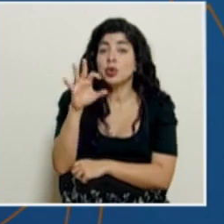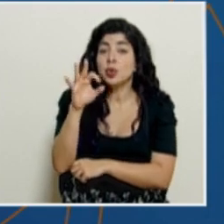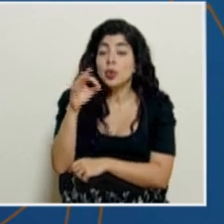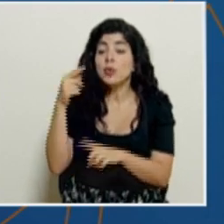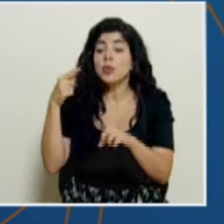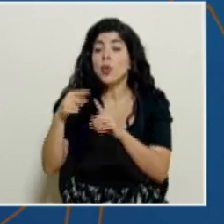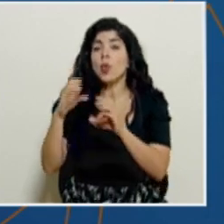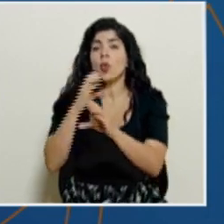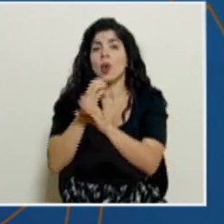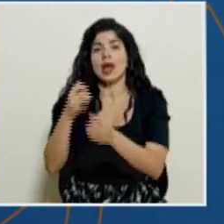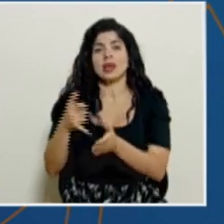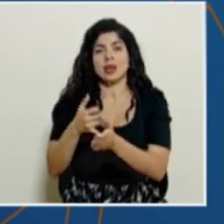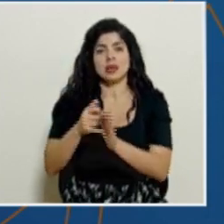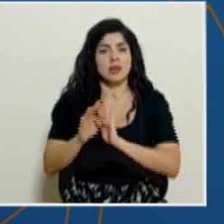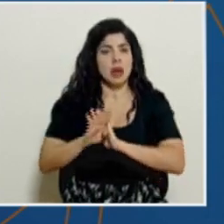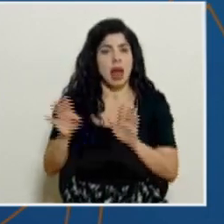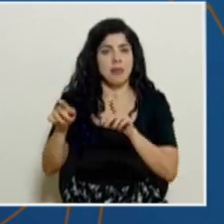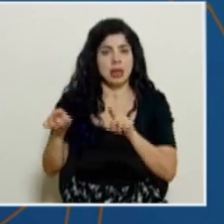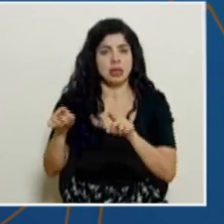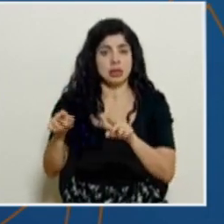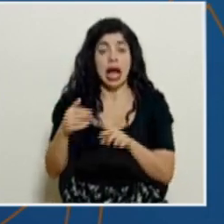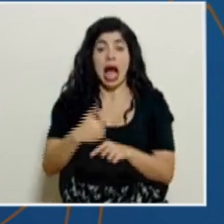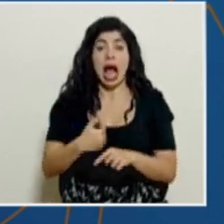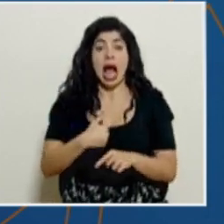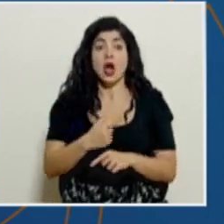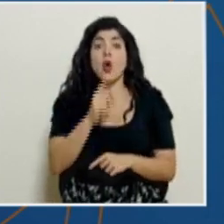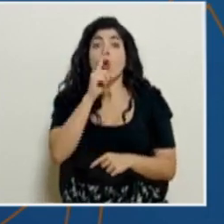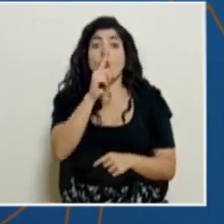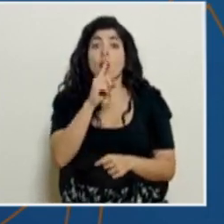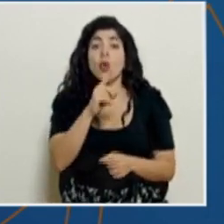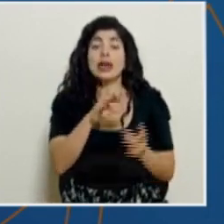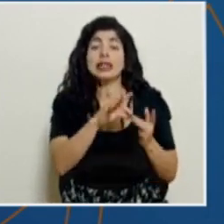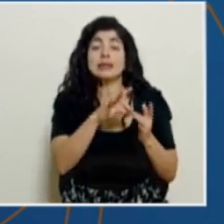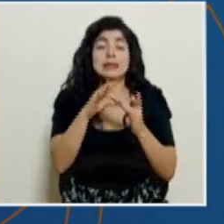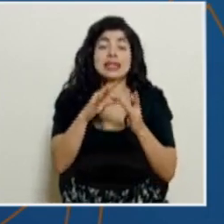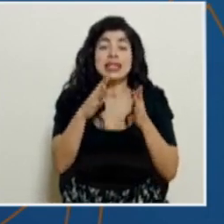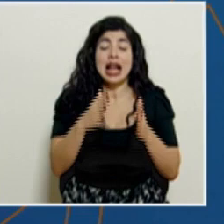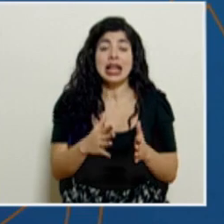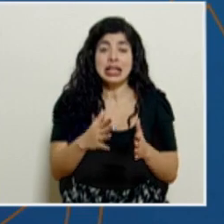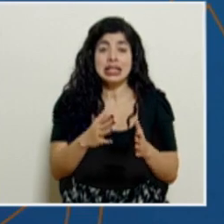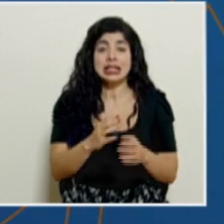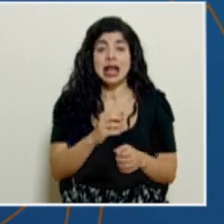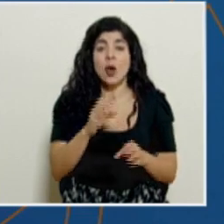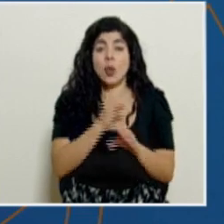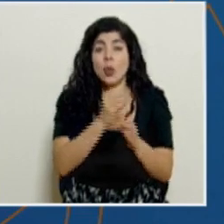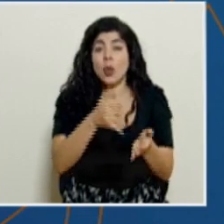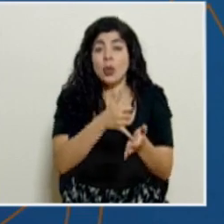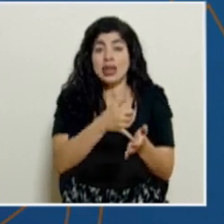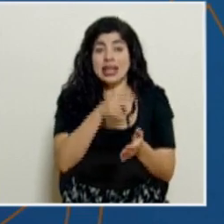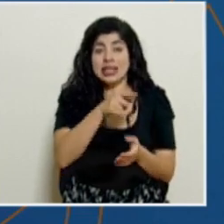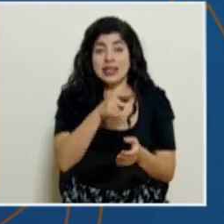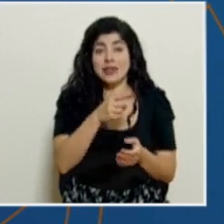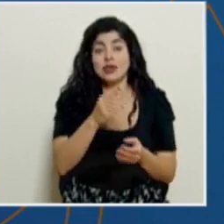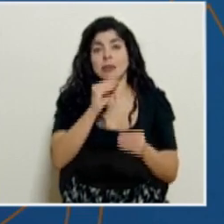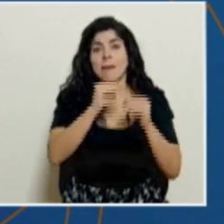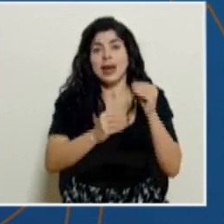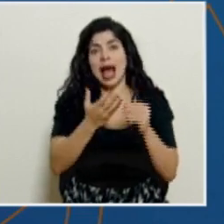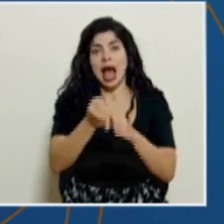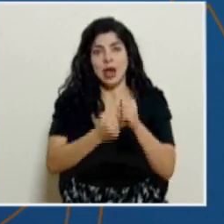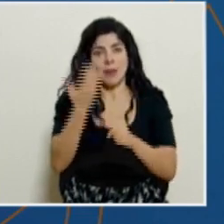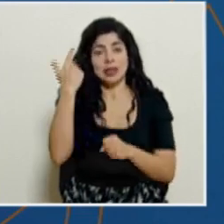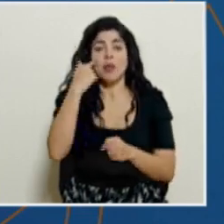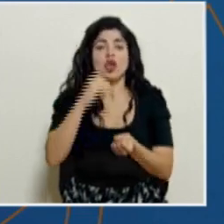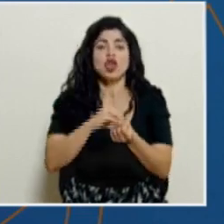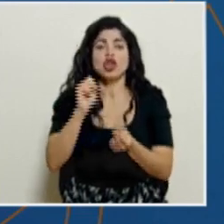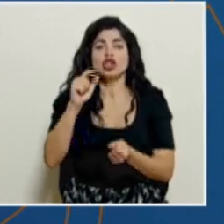intensivos. Tenemos un intensivista menos que el año pasado, por el doctor Solís, que desafortunadamente falleció. Y aún